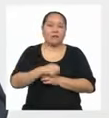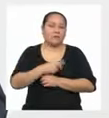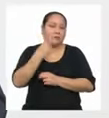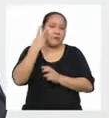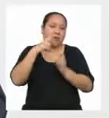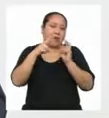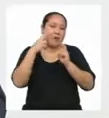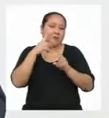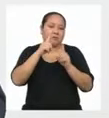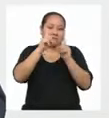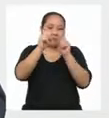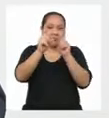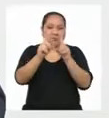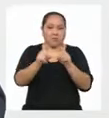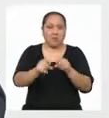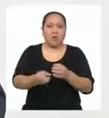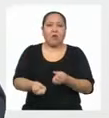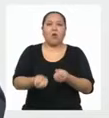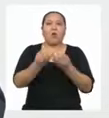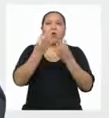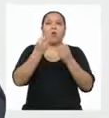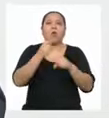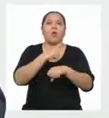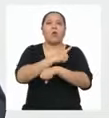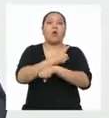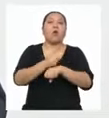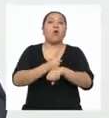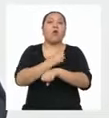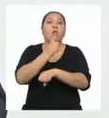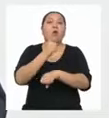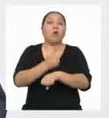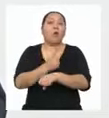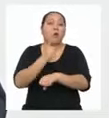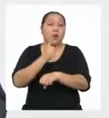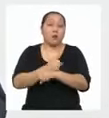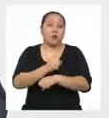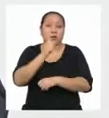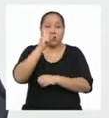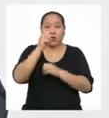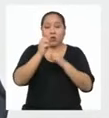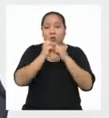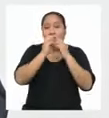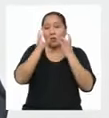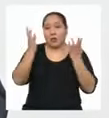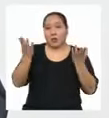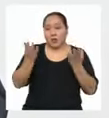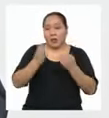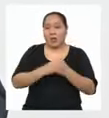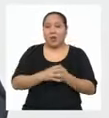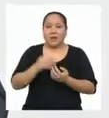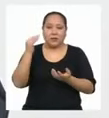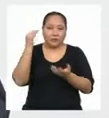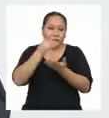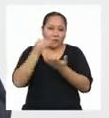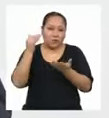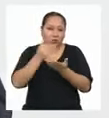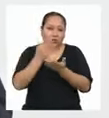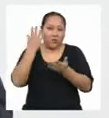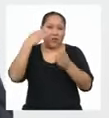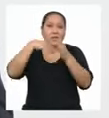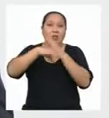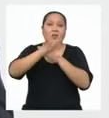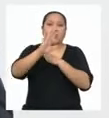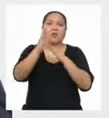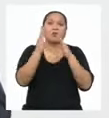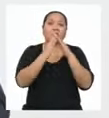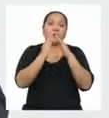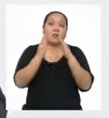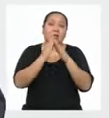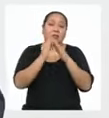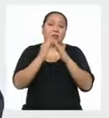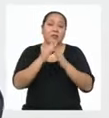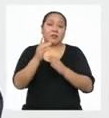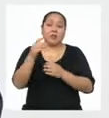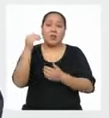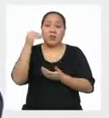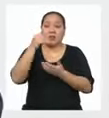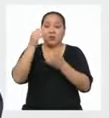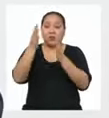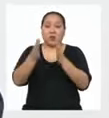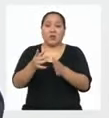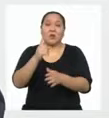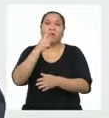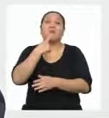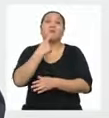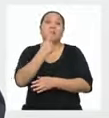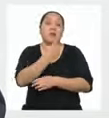encuesta Para saber La cantidad De horas diarias Que dedican A estudiar En sus casas Los estudiantes De primero De